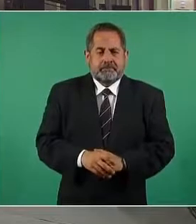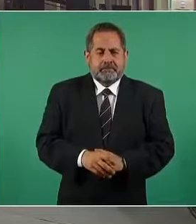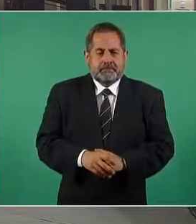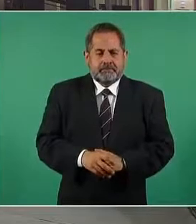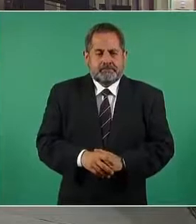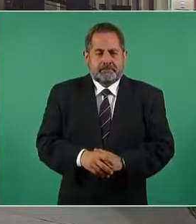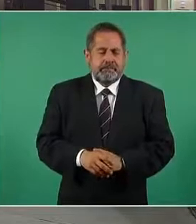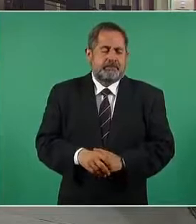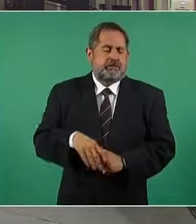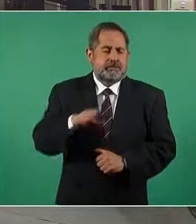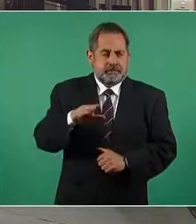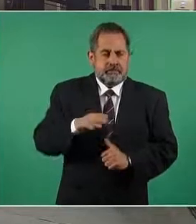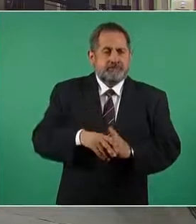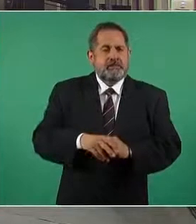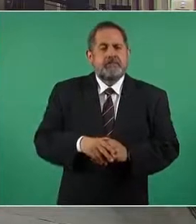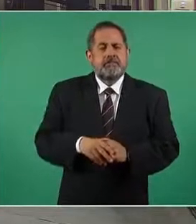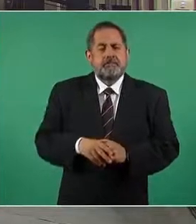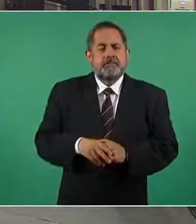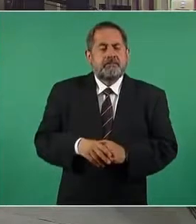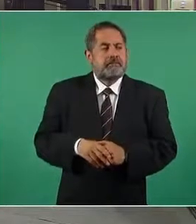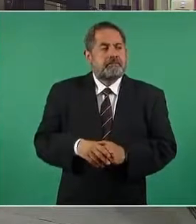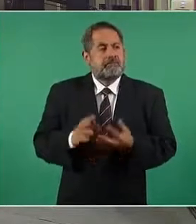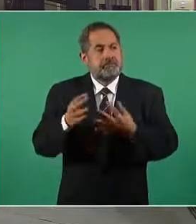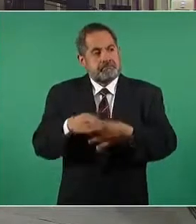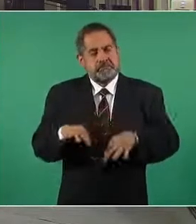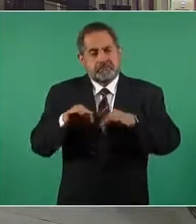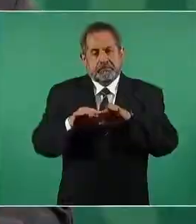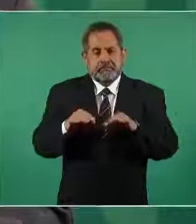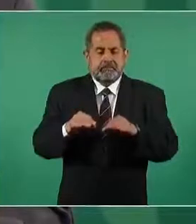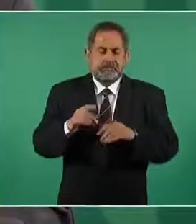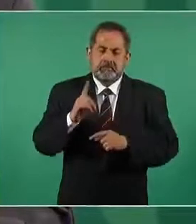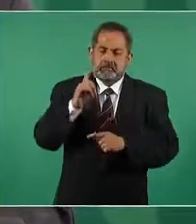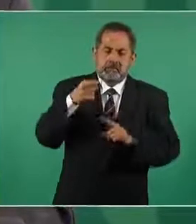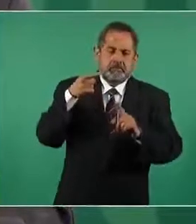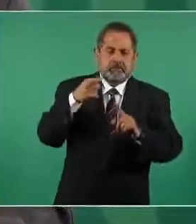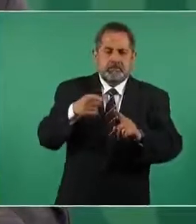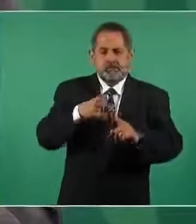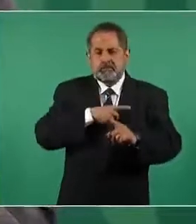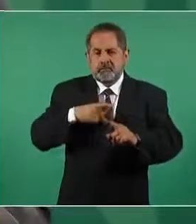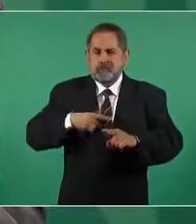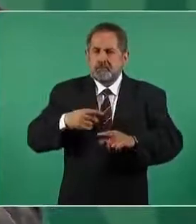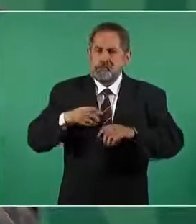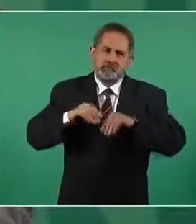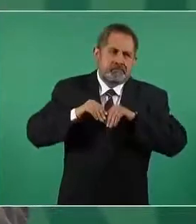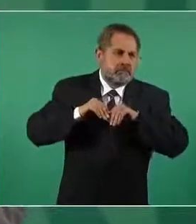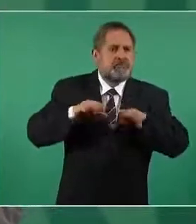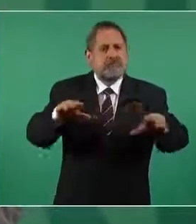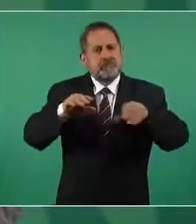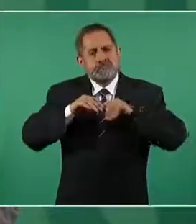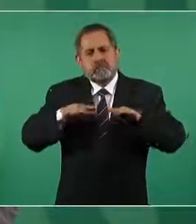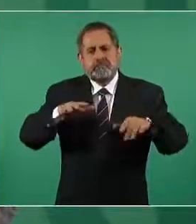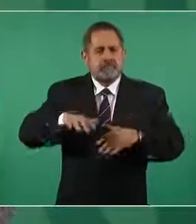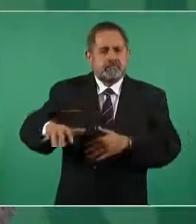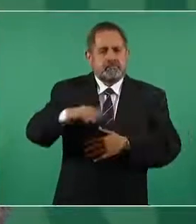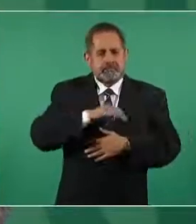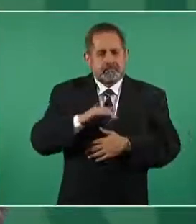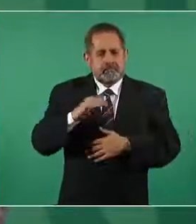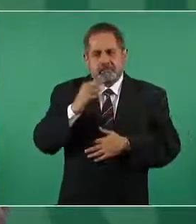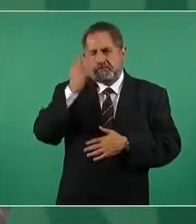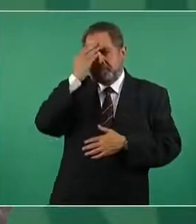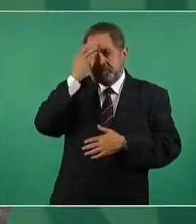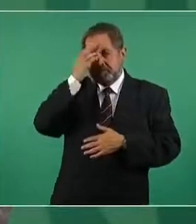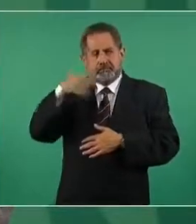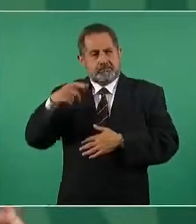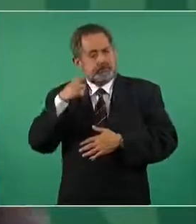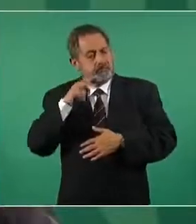importante que se dé a conocer el que se está